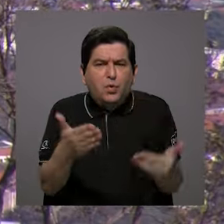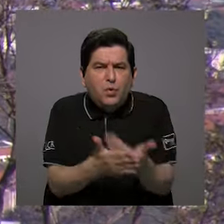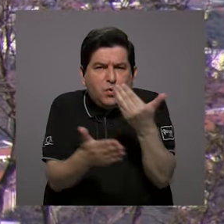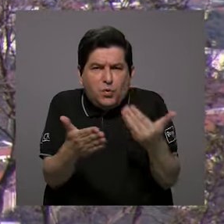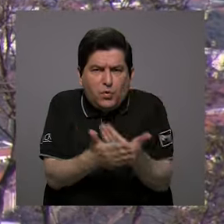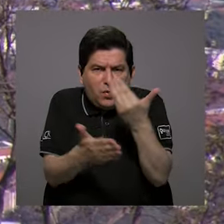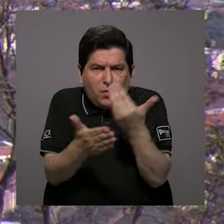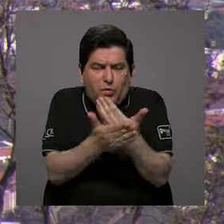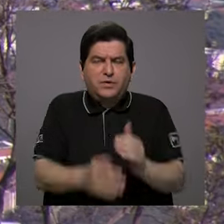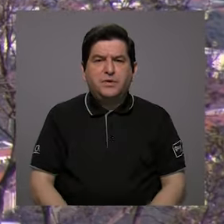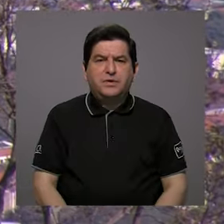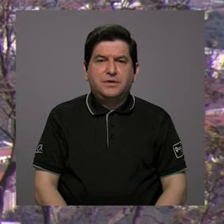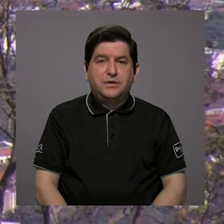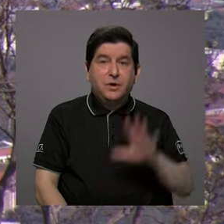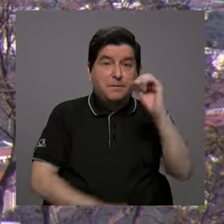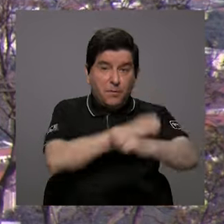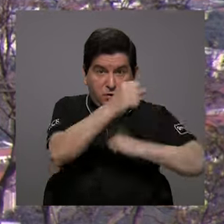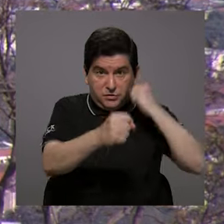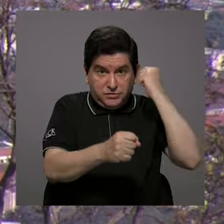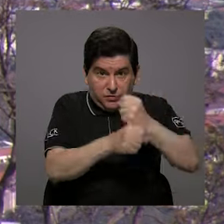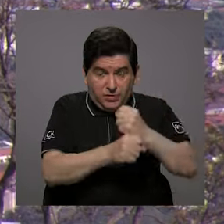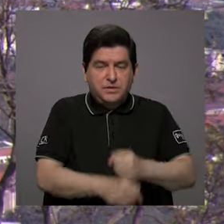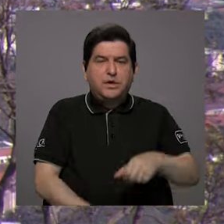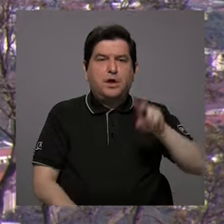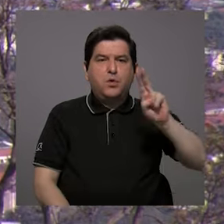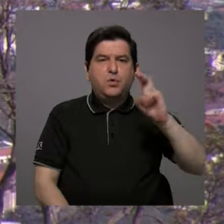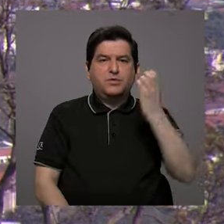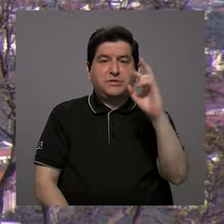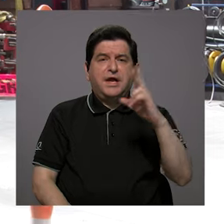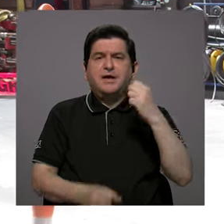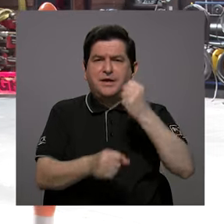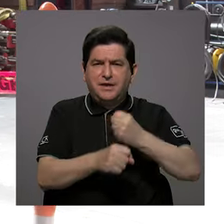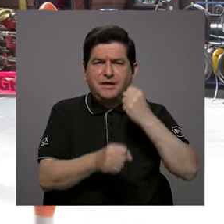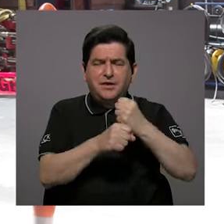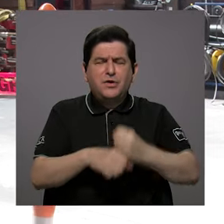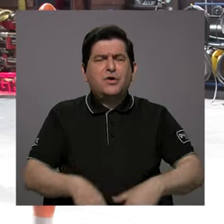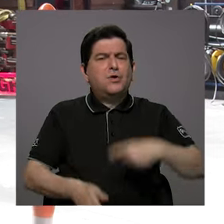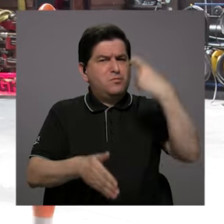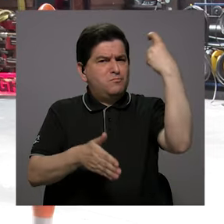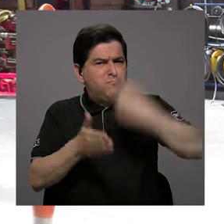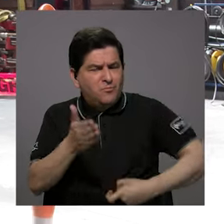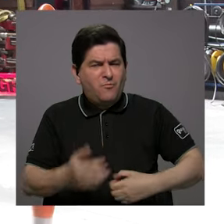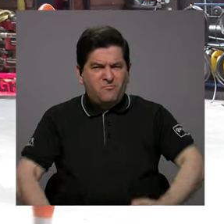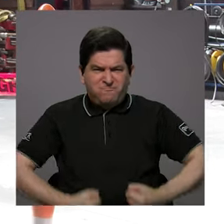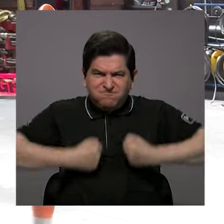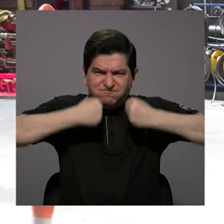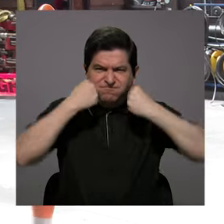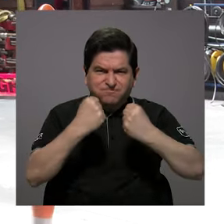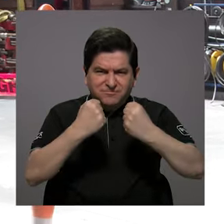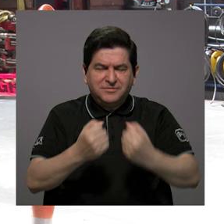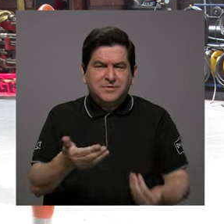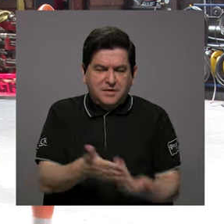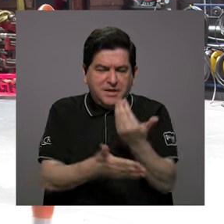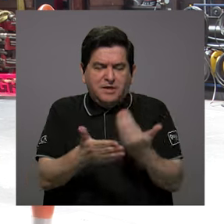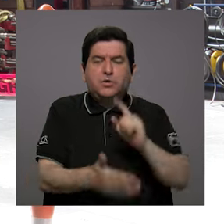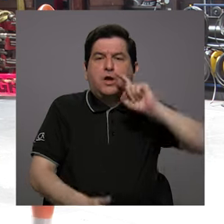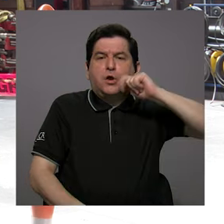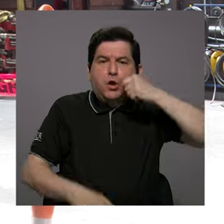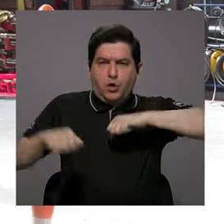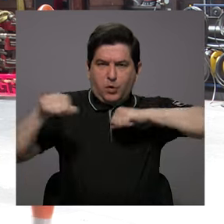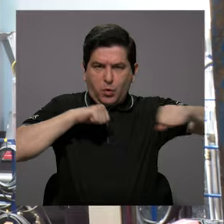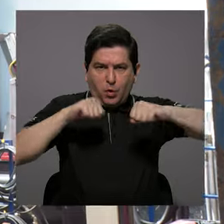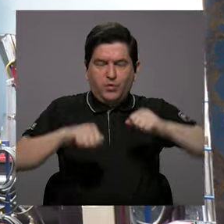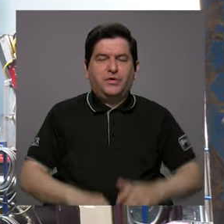modernización, durante 50 años la UCR ha trabajado arduamente en fortalecer y actualizar este código